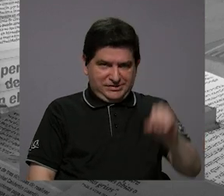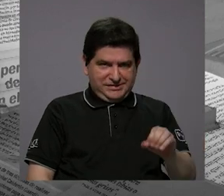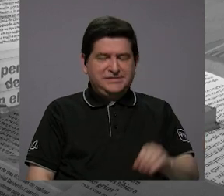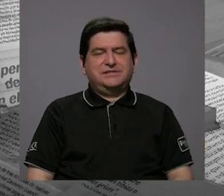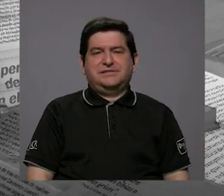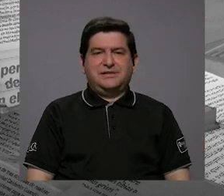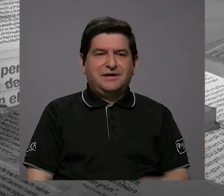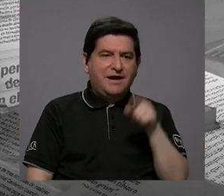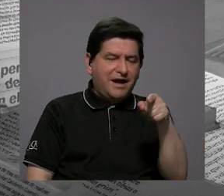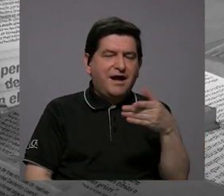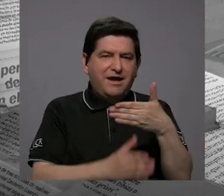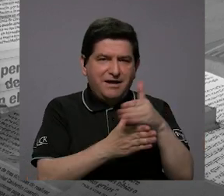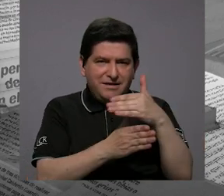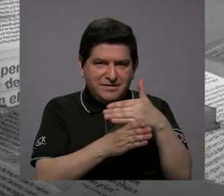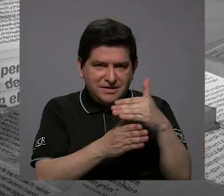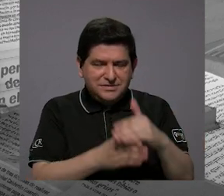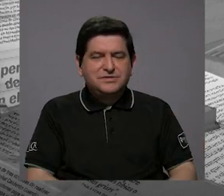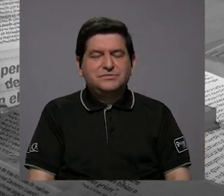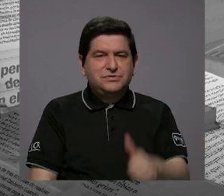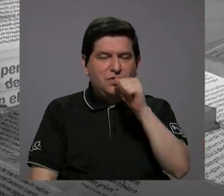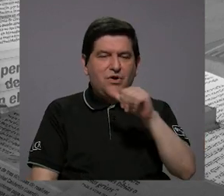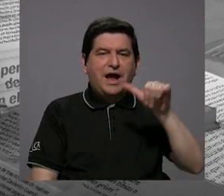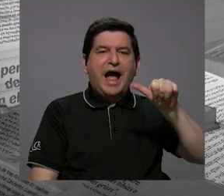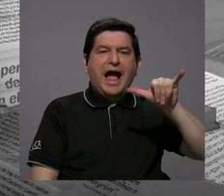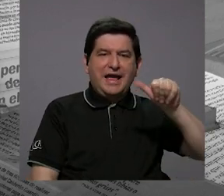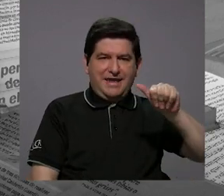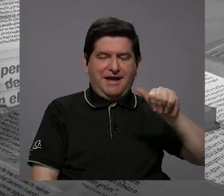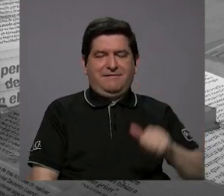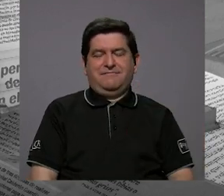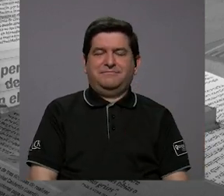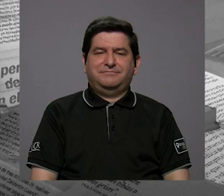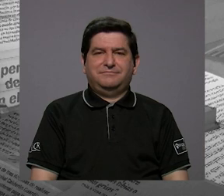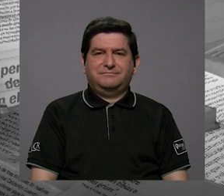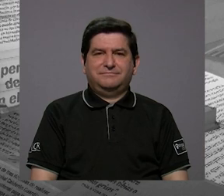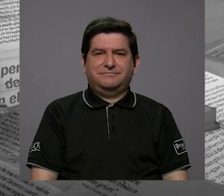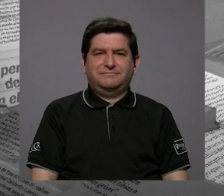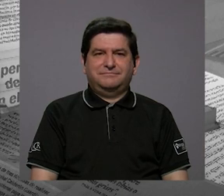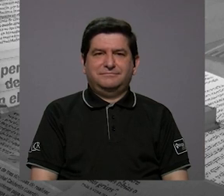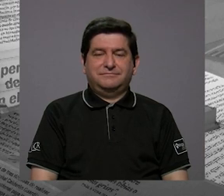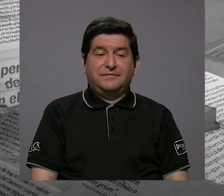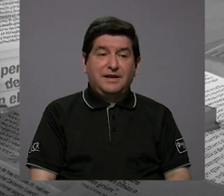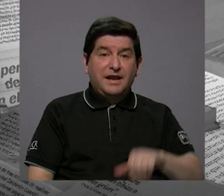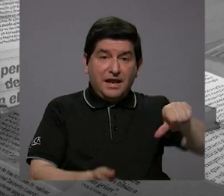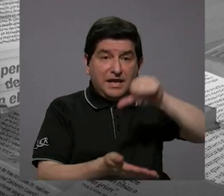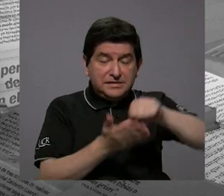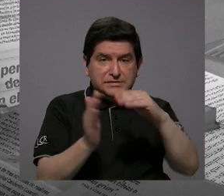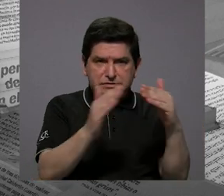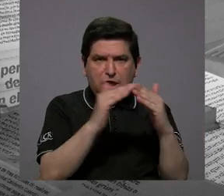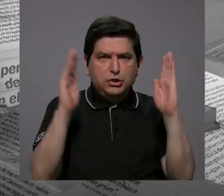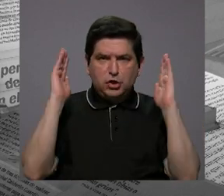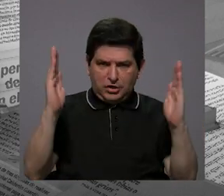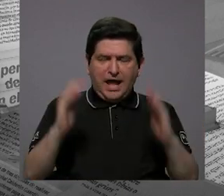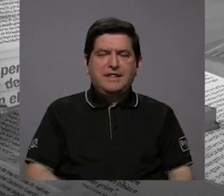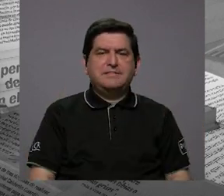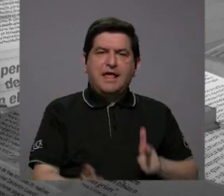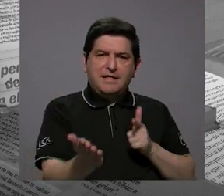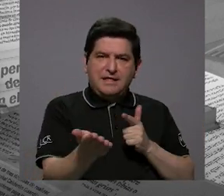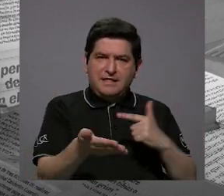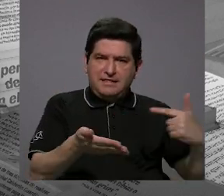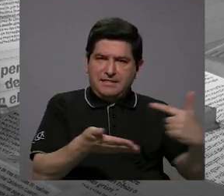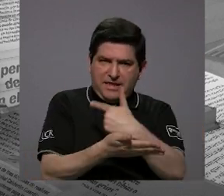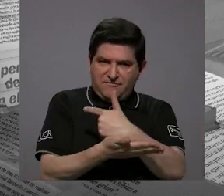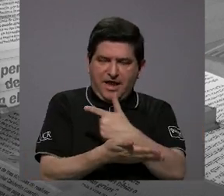60% del abastecimiento lo tiene la IA, lo que son centros de población grande, digamos,